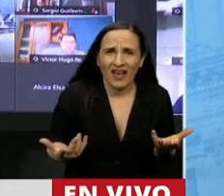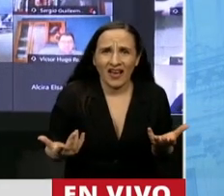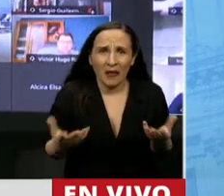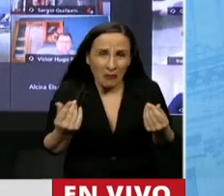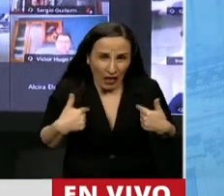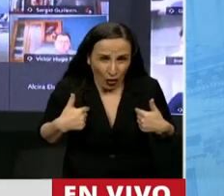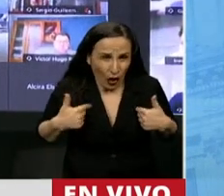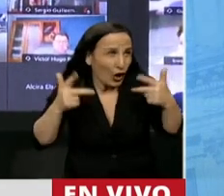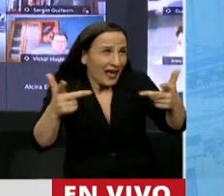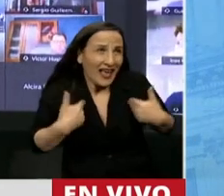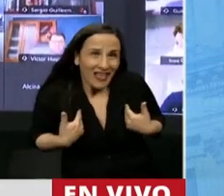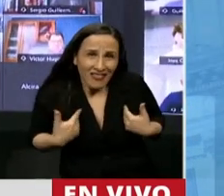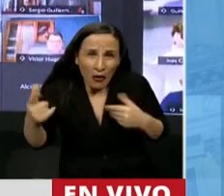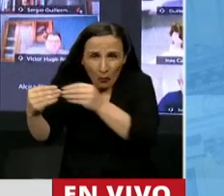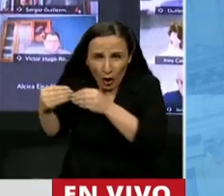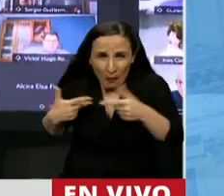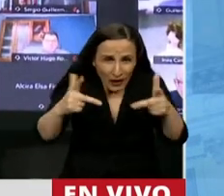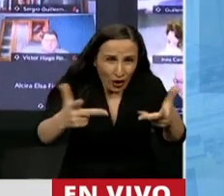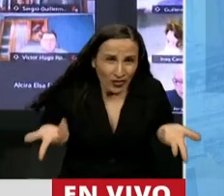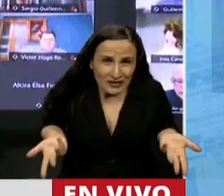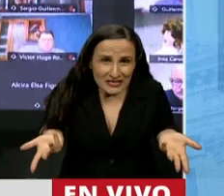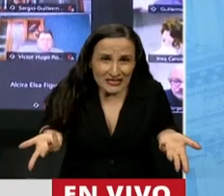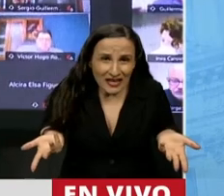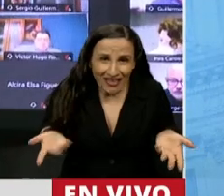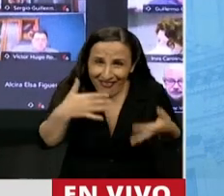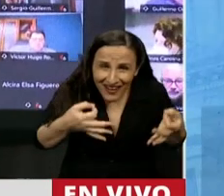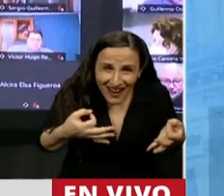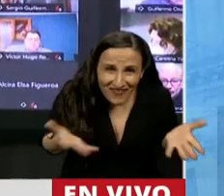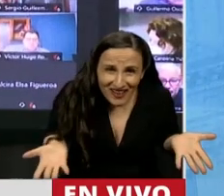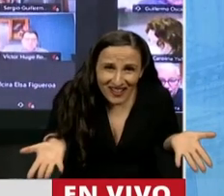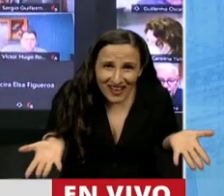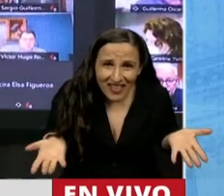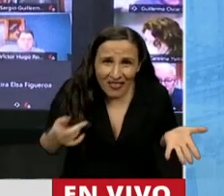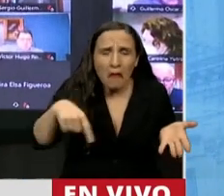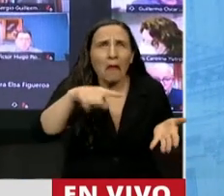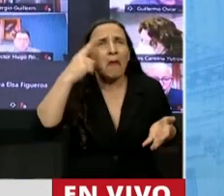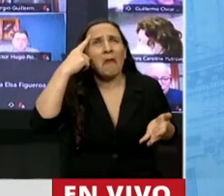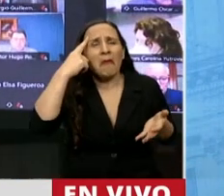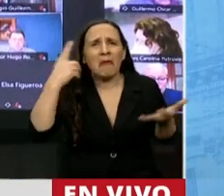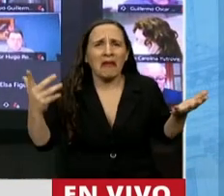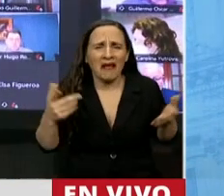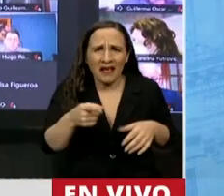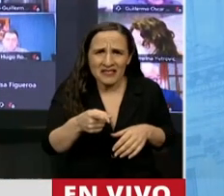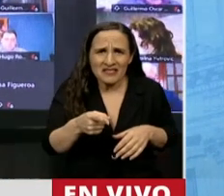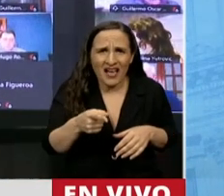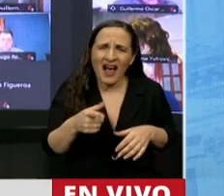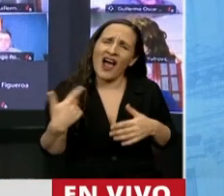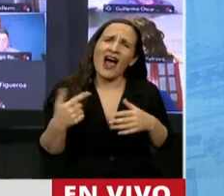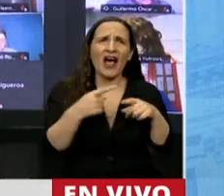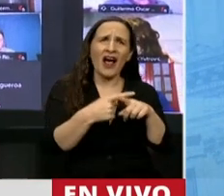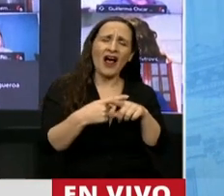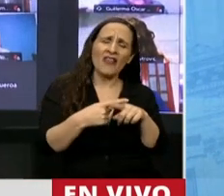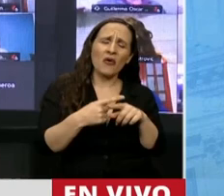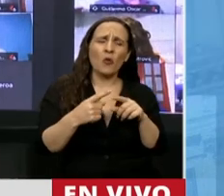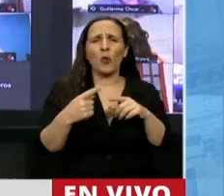¿A lo que les puedo decir yo? ¿A lo que les pueden decir mis compañeros? ¿En serio? ¿En serio se les ocurre que discutir